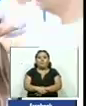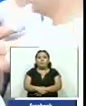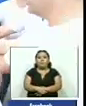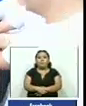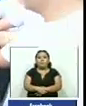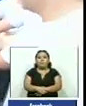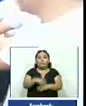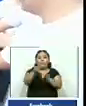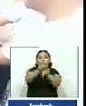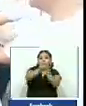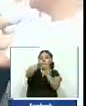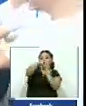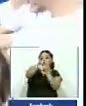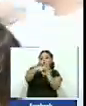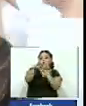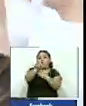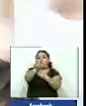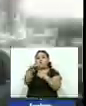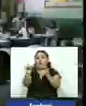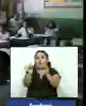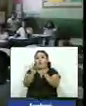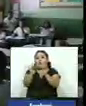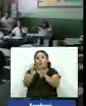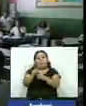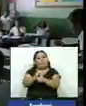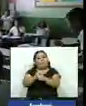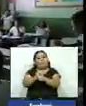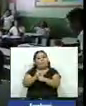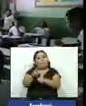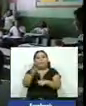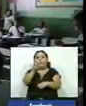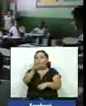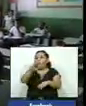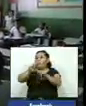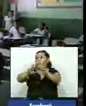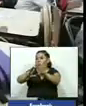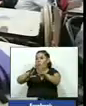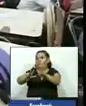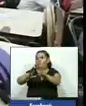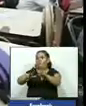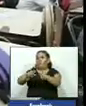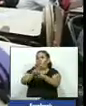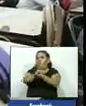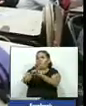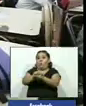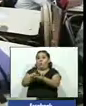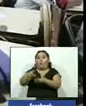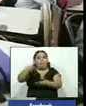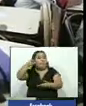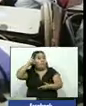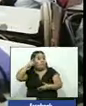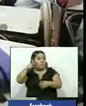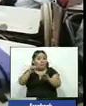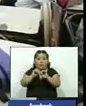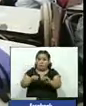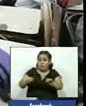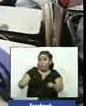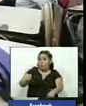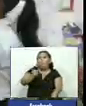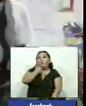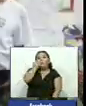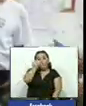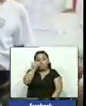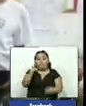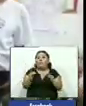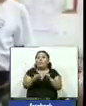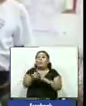el programa con el teseguro se impartió en 18 centros escolares el objetivo fue que los maestros niños jóvenes e incluso